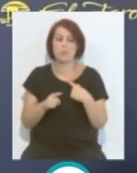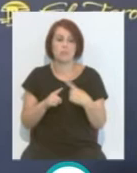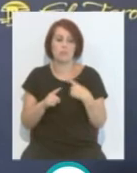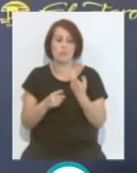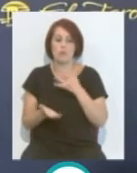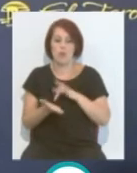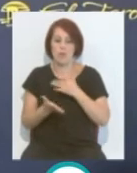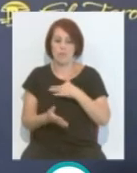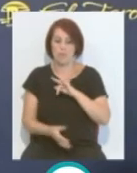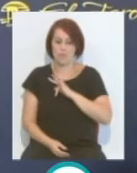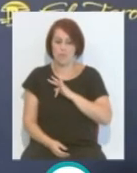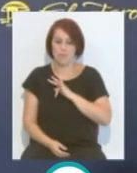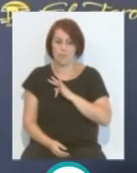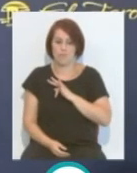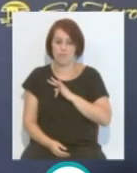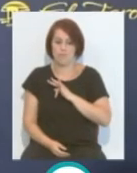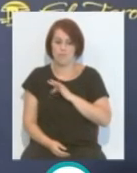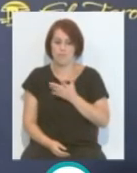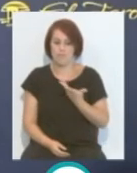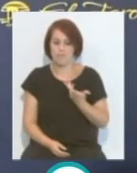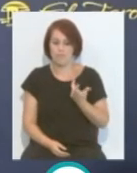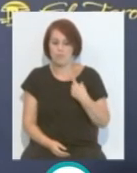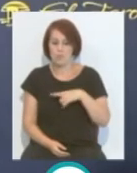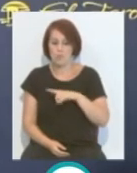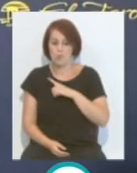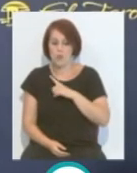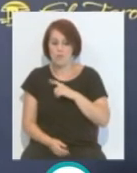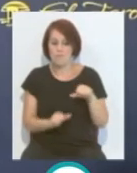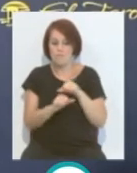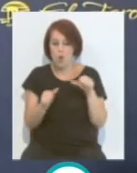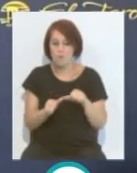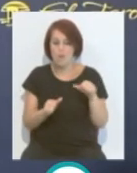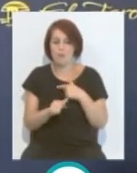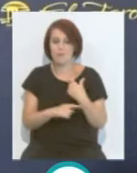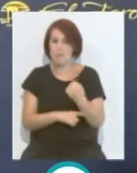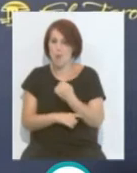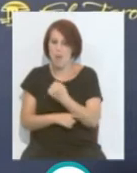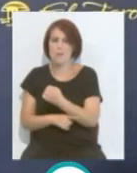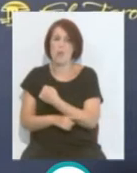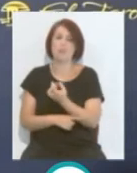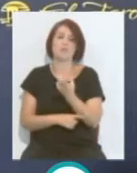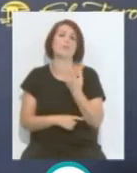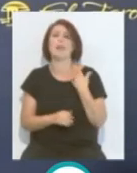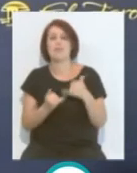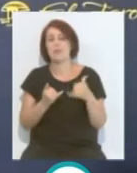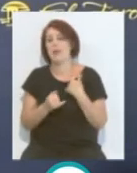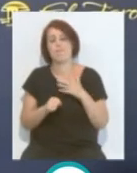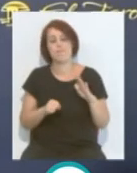cuando nos pasan nos aferramos más a nuestro estilo, nos apoyamos los unos a los otros y los sacamos adelante.